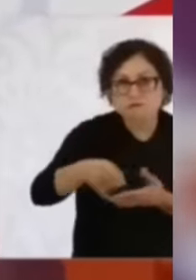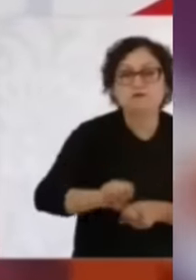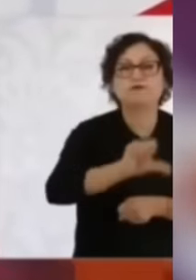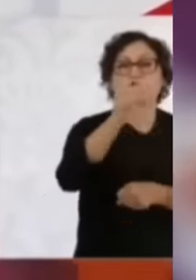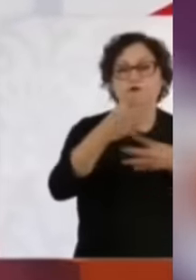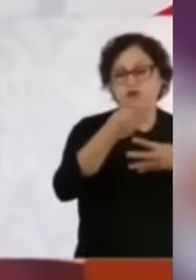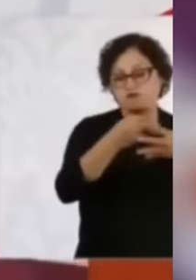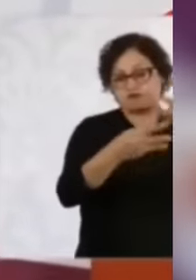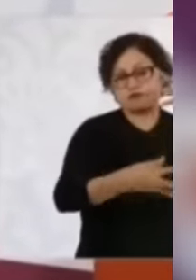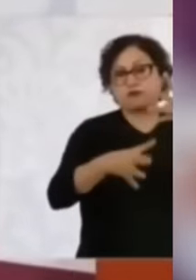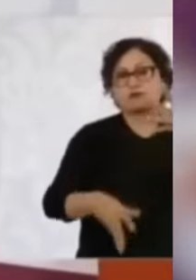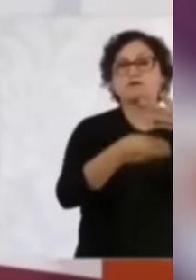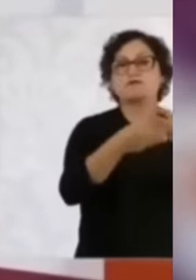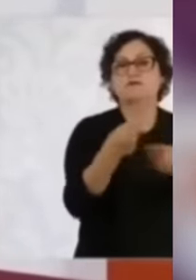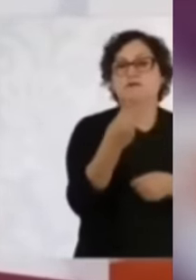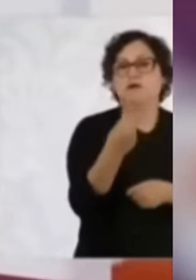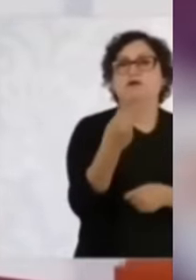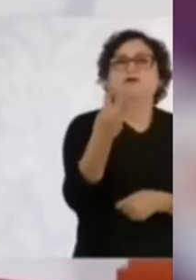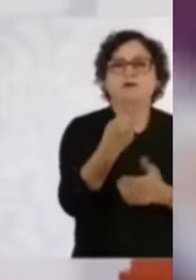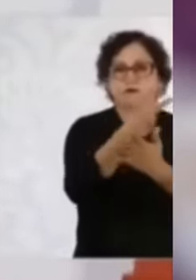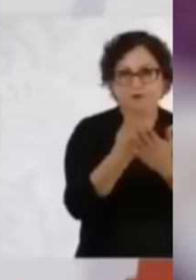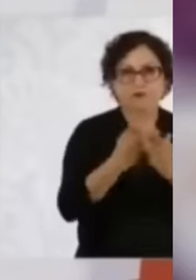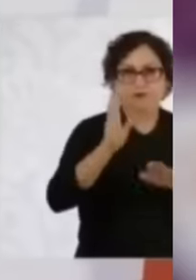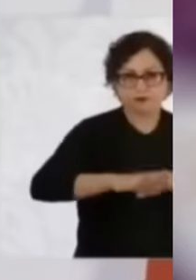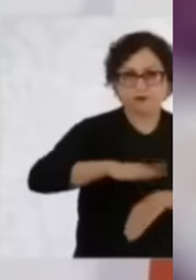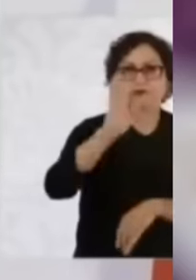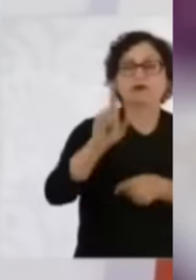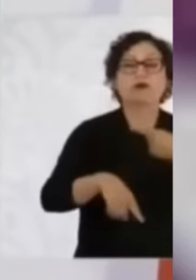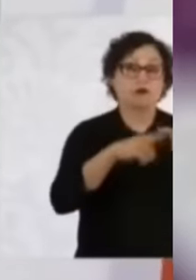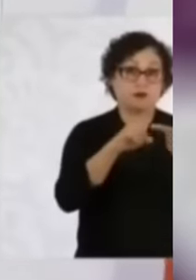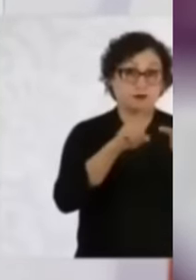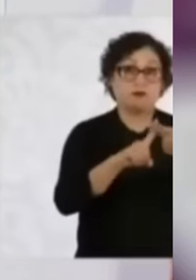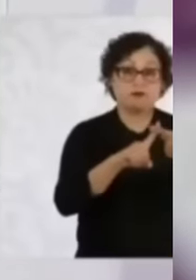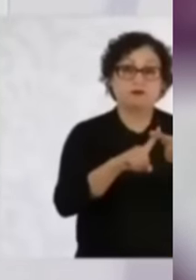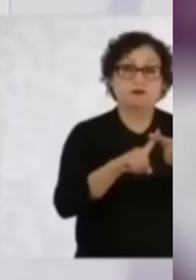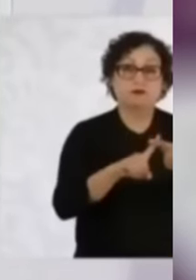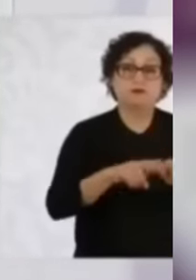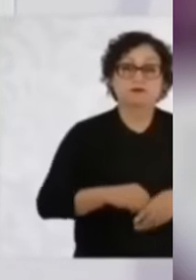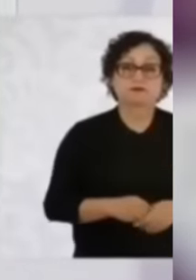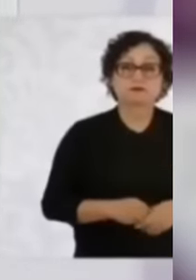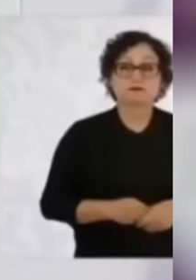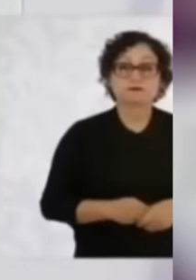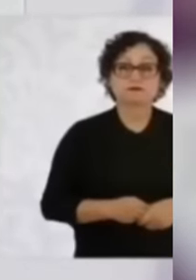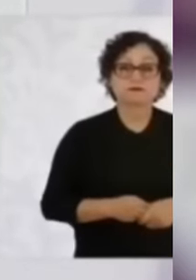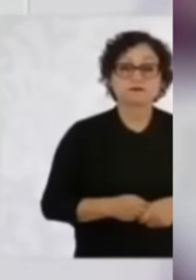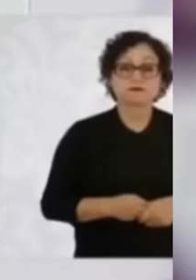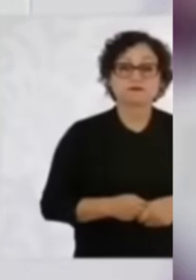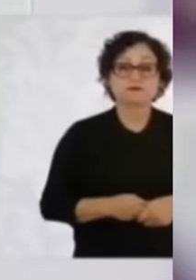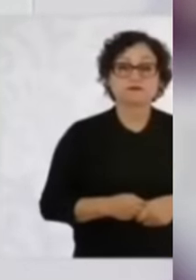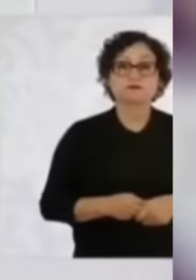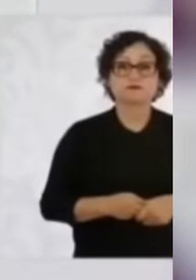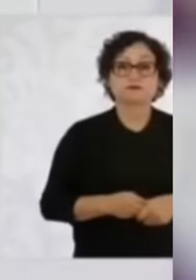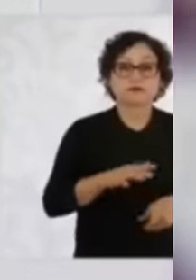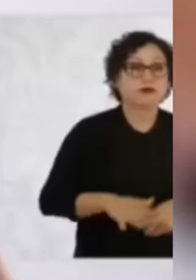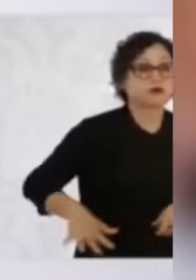dos programas adicionales, o tres. El primero es la eficiencia en el riego